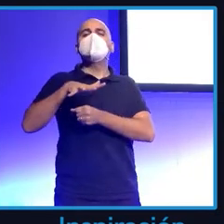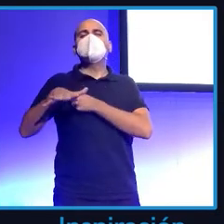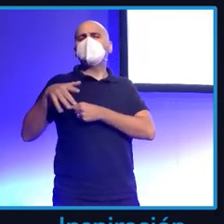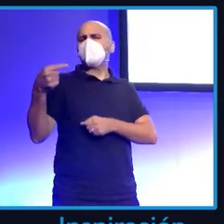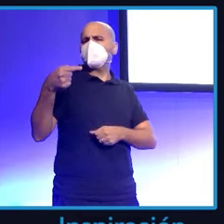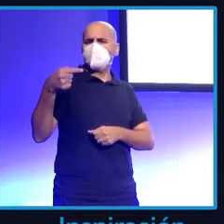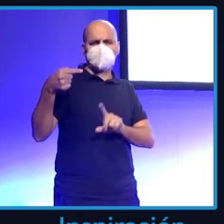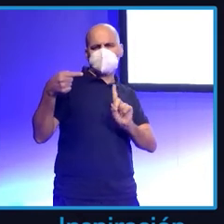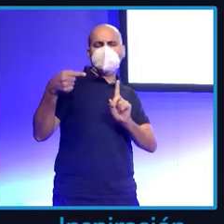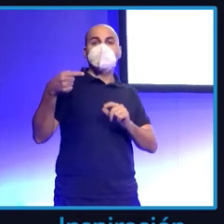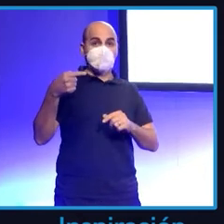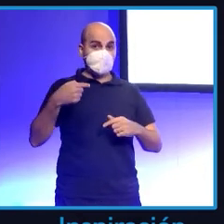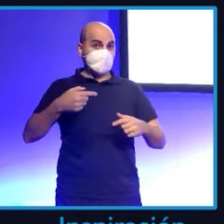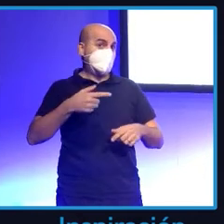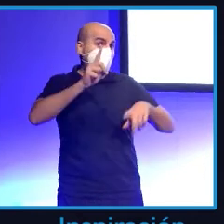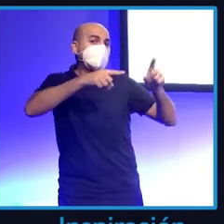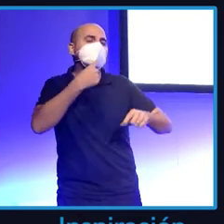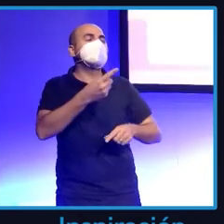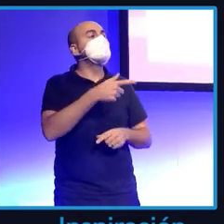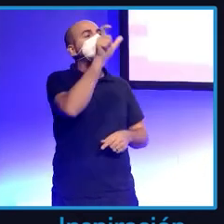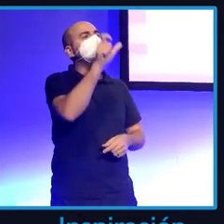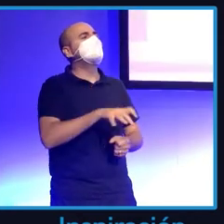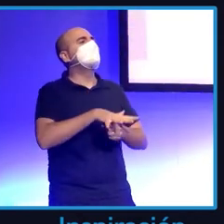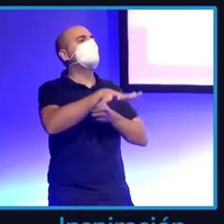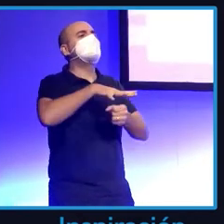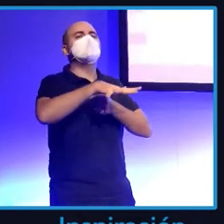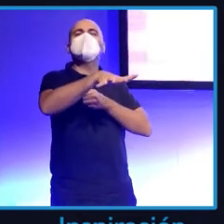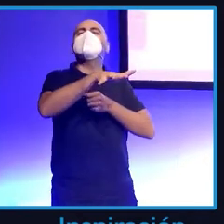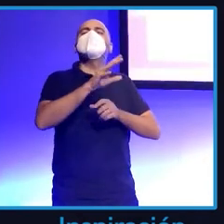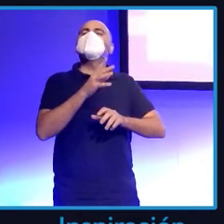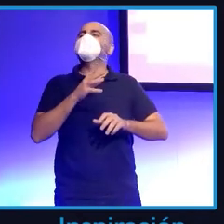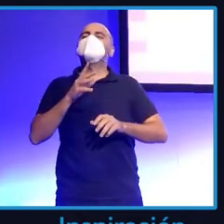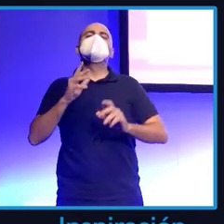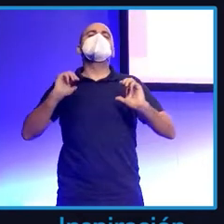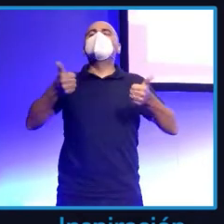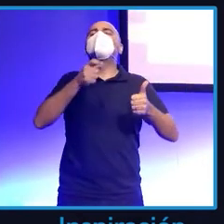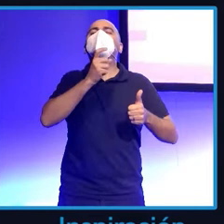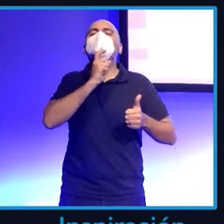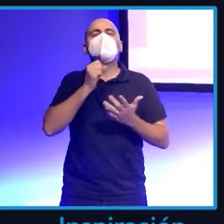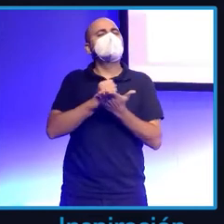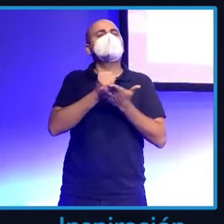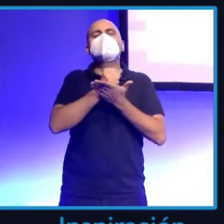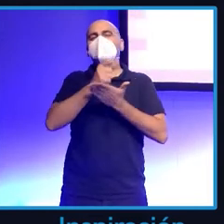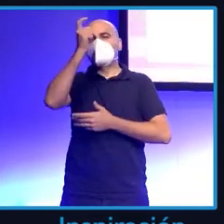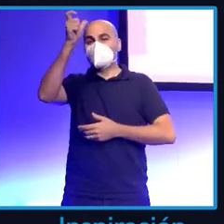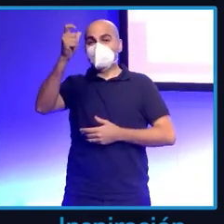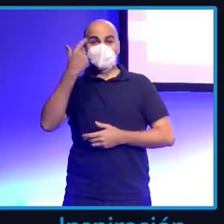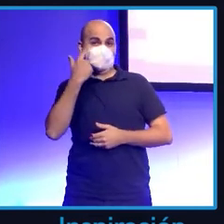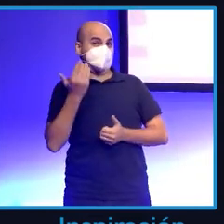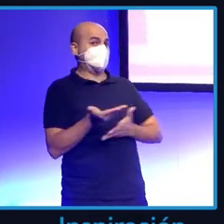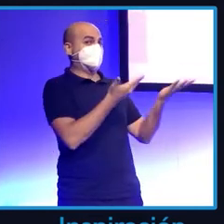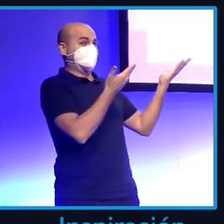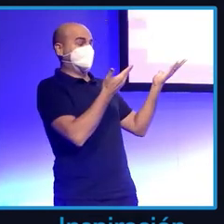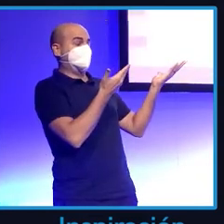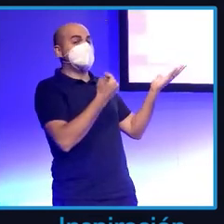una botica de pueblo. Esa soy yo, con pastillitas en la cara. Esta es la farmacia donde yo crecí. Este es mi padre. Como veis, está completamente